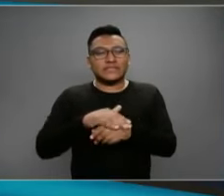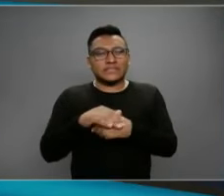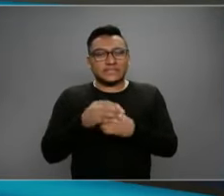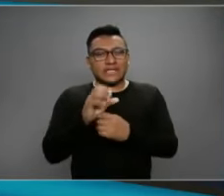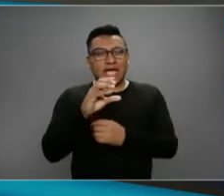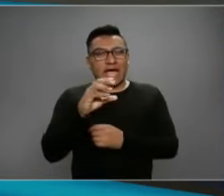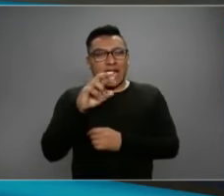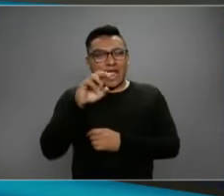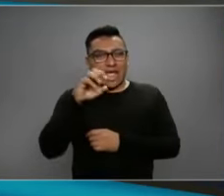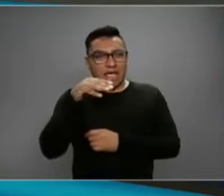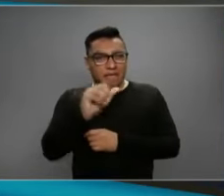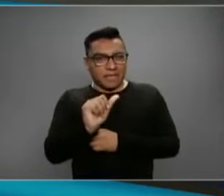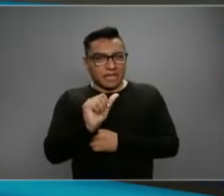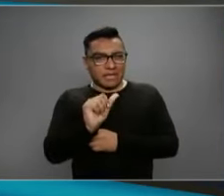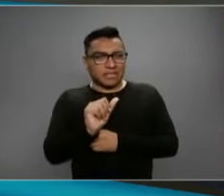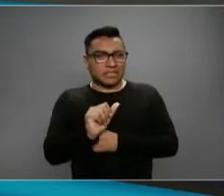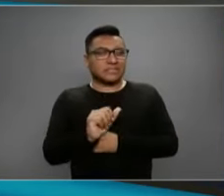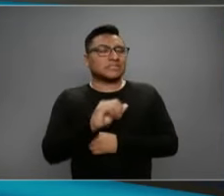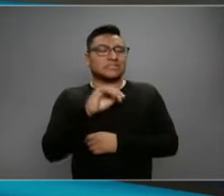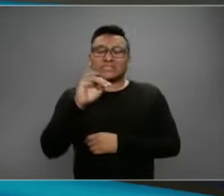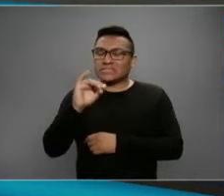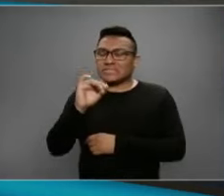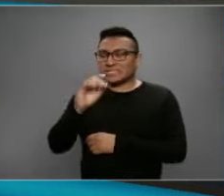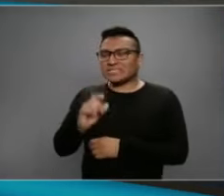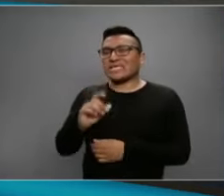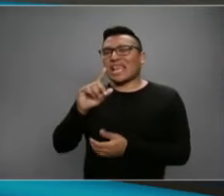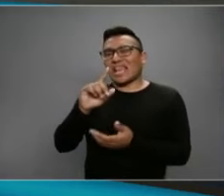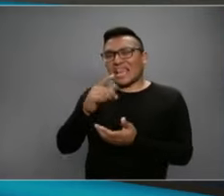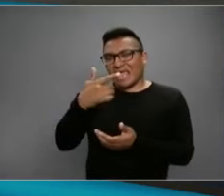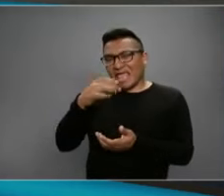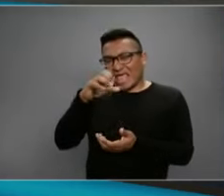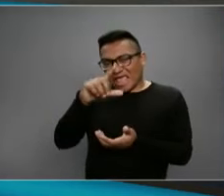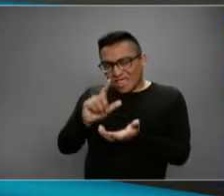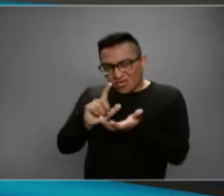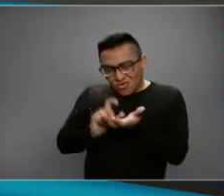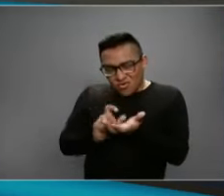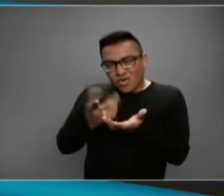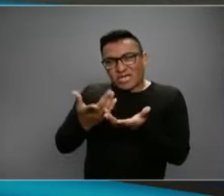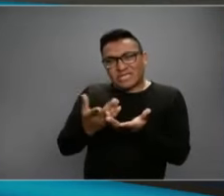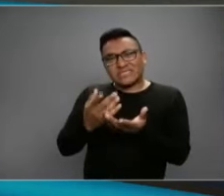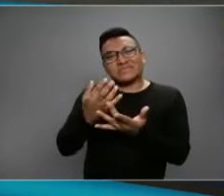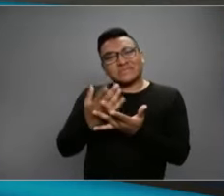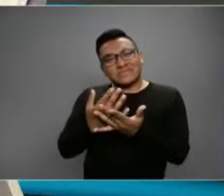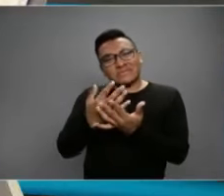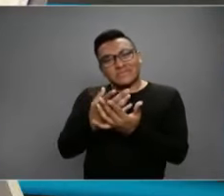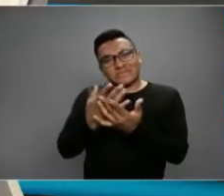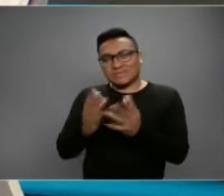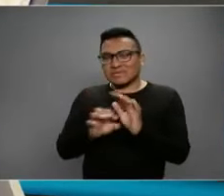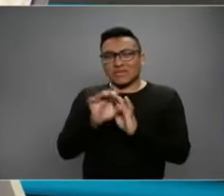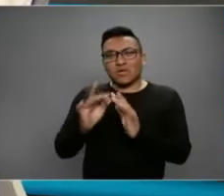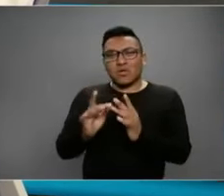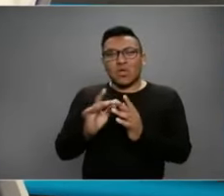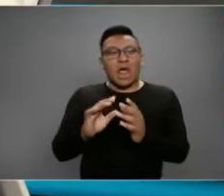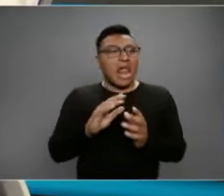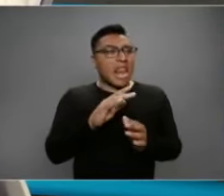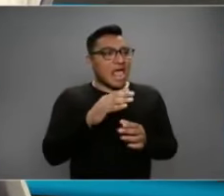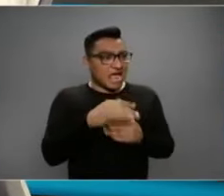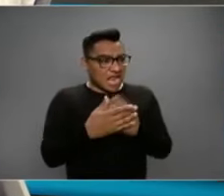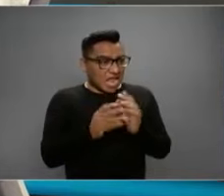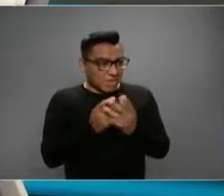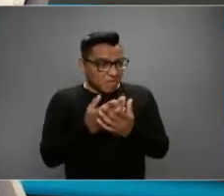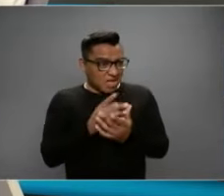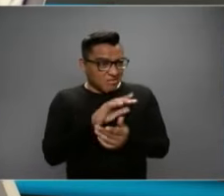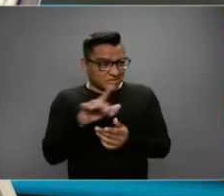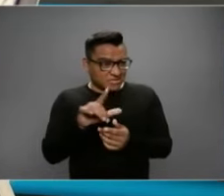el alcohol, gel, el agua y jabón actúen bien. Haga su efecto. Haga su Que muera todo, porque la crema como que les da vida.